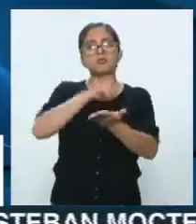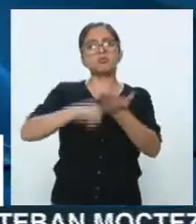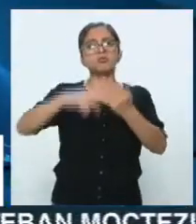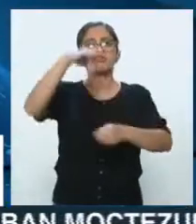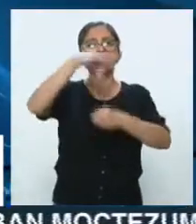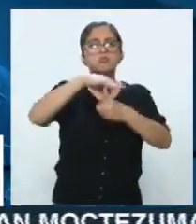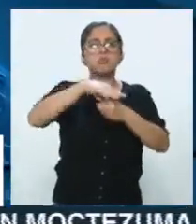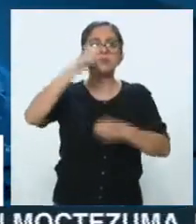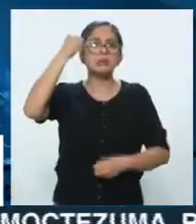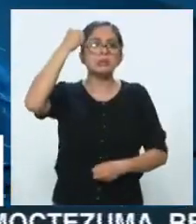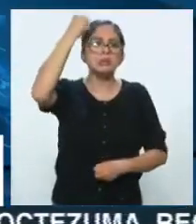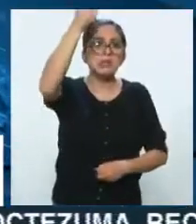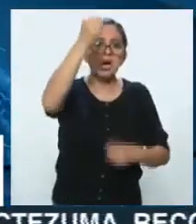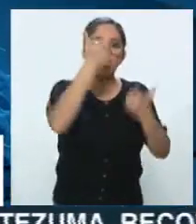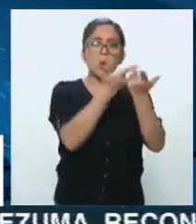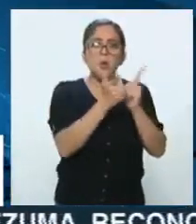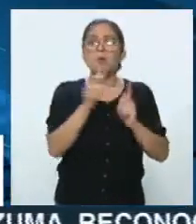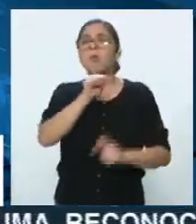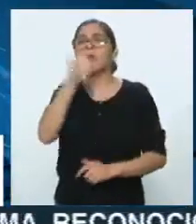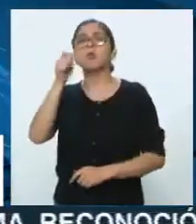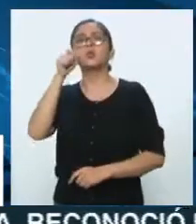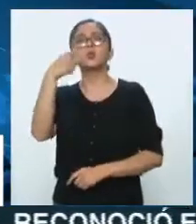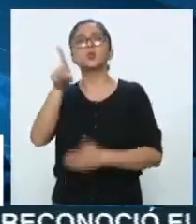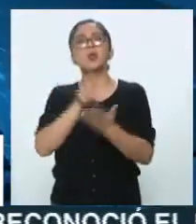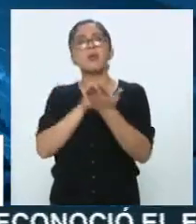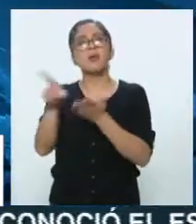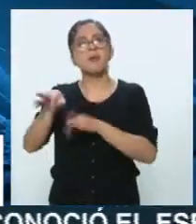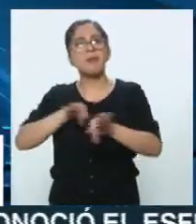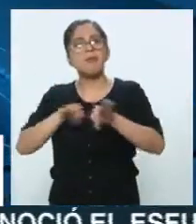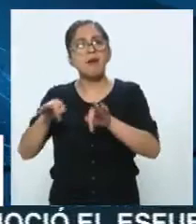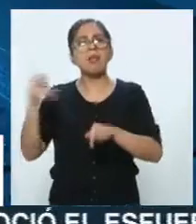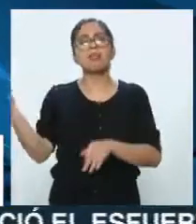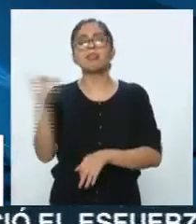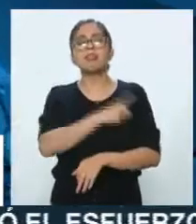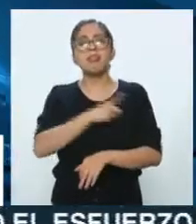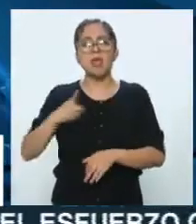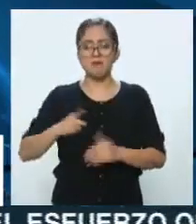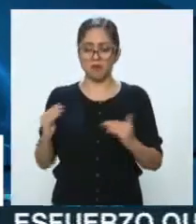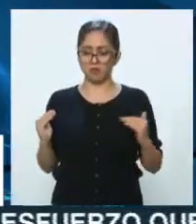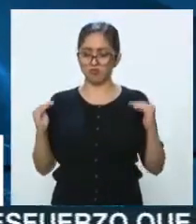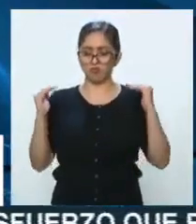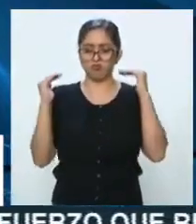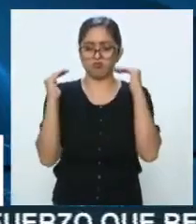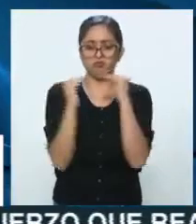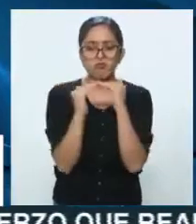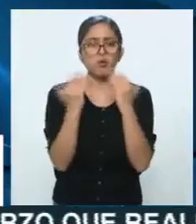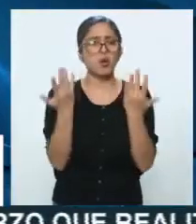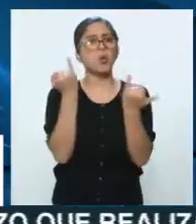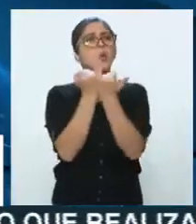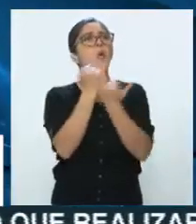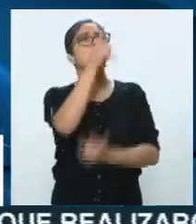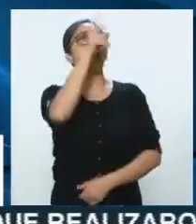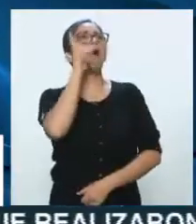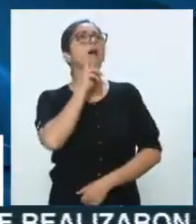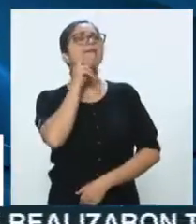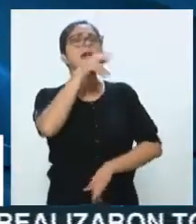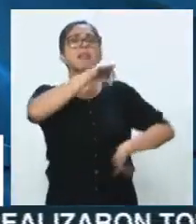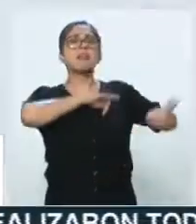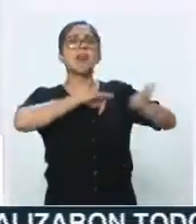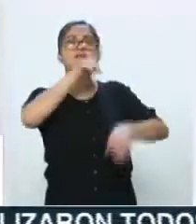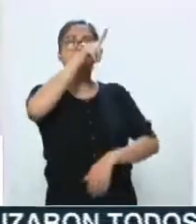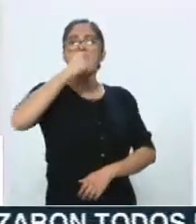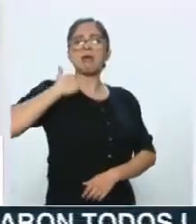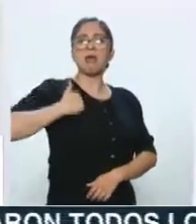busca que los derechos de los trabajadores mexicanos se equiparen a los derechos de los trabajadores canadienses y los trabajadores